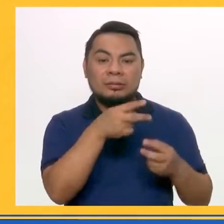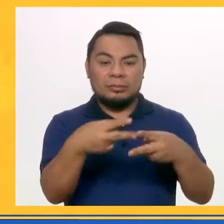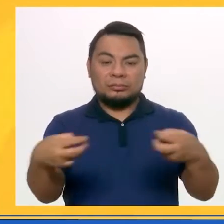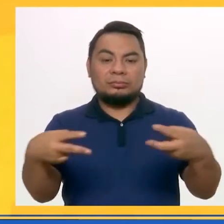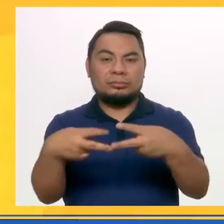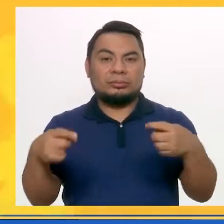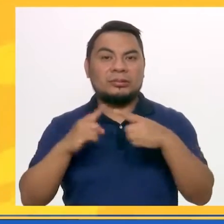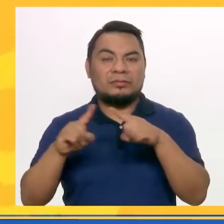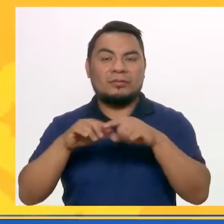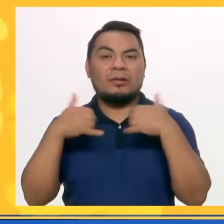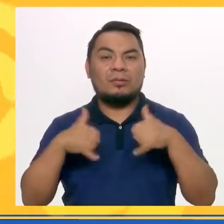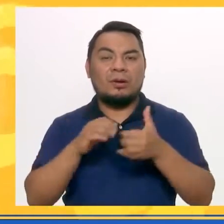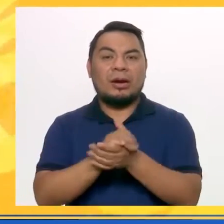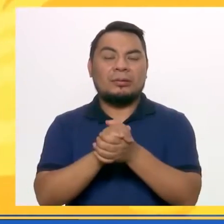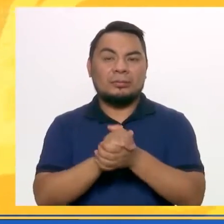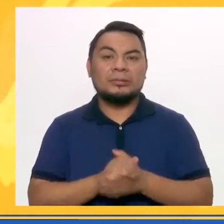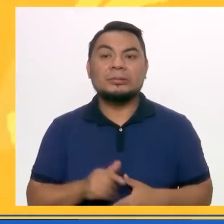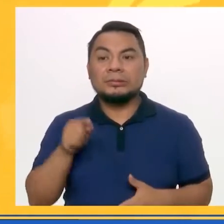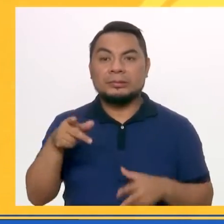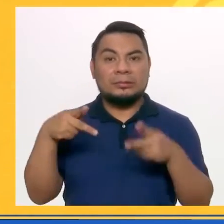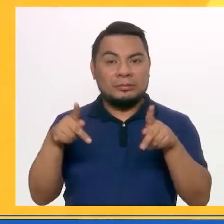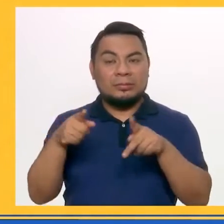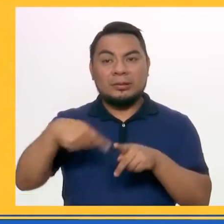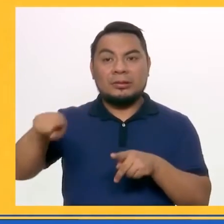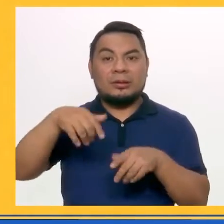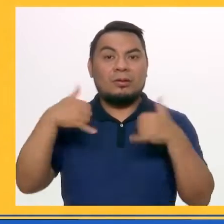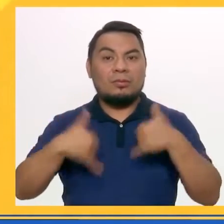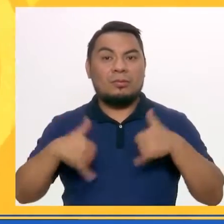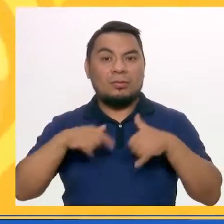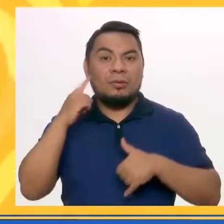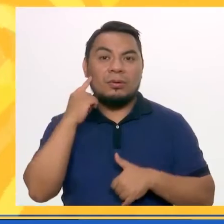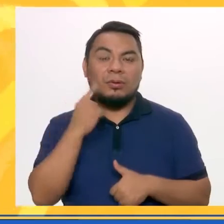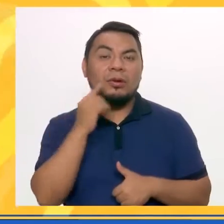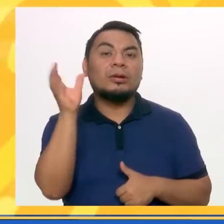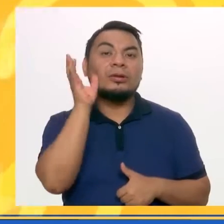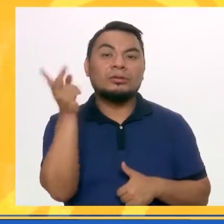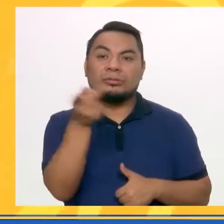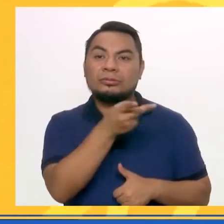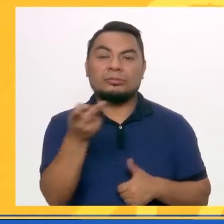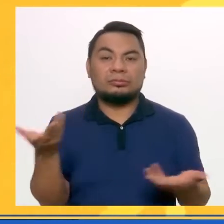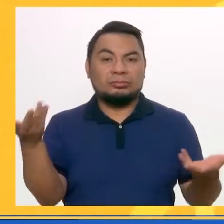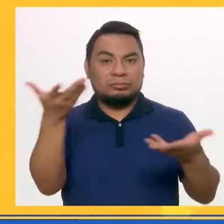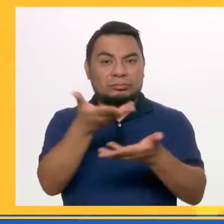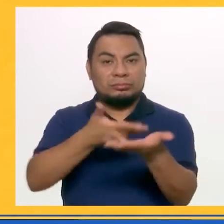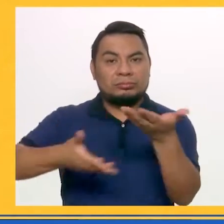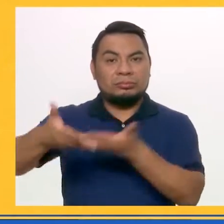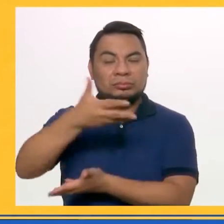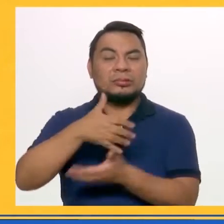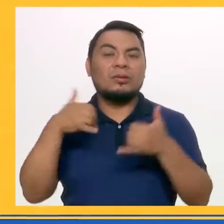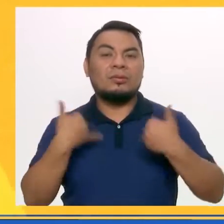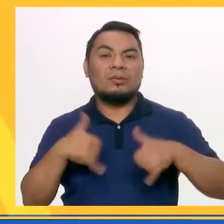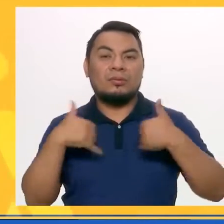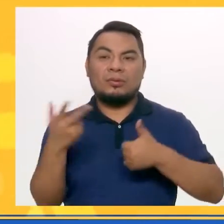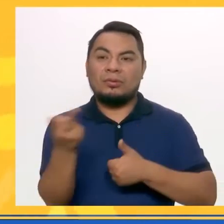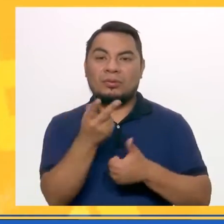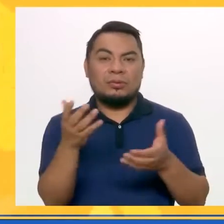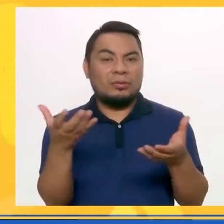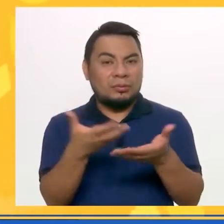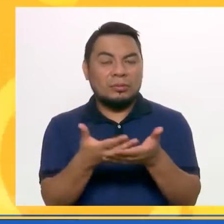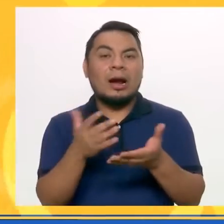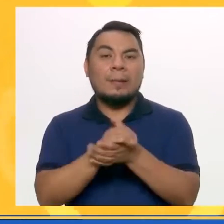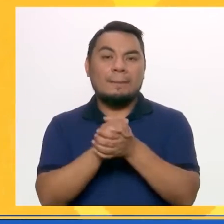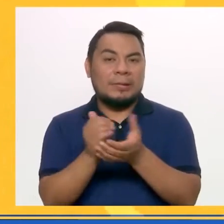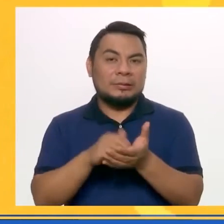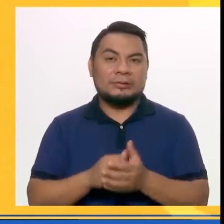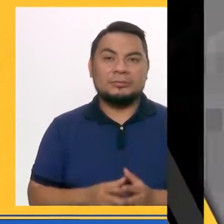que se dan en diferentes partidas entre amigos. Esto permite que los gamers, oyentes y sordos, puedan disfrutar de una partida en línea